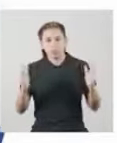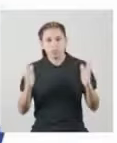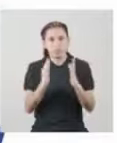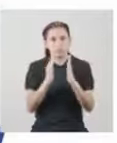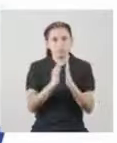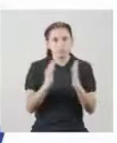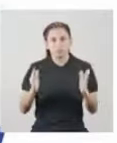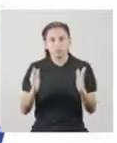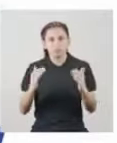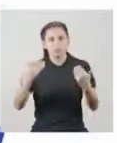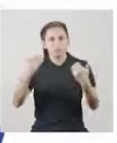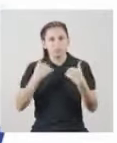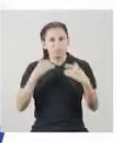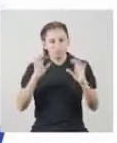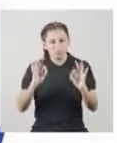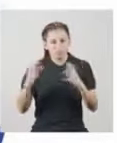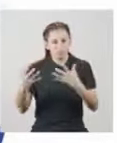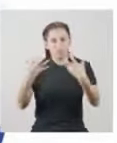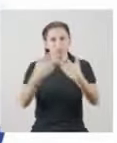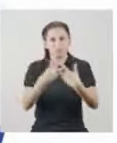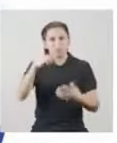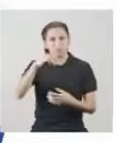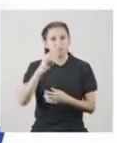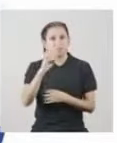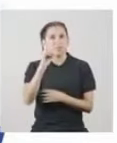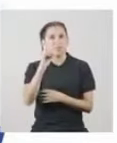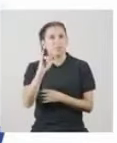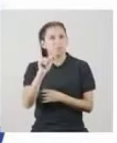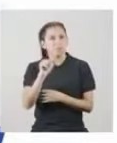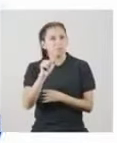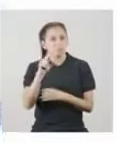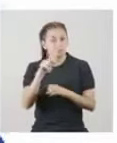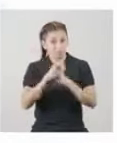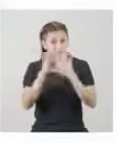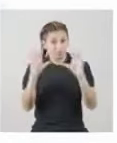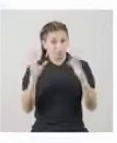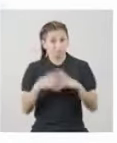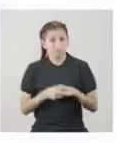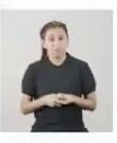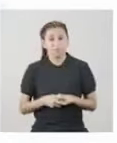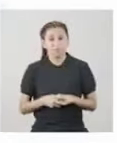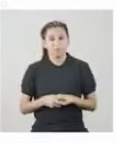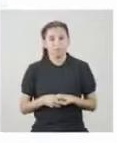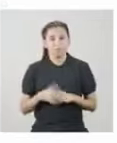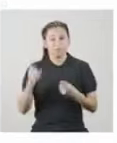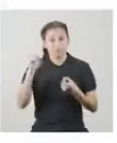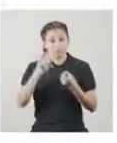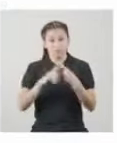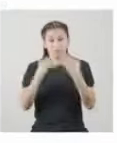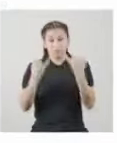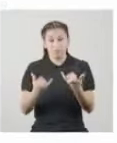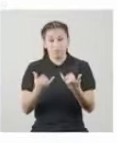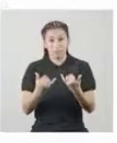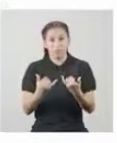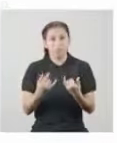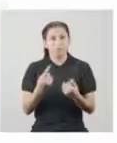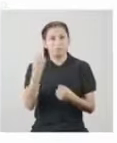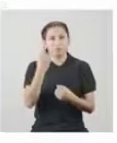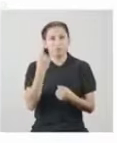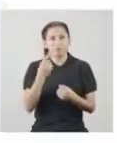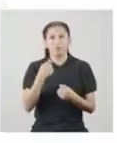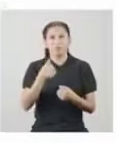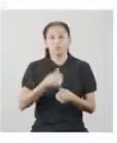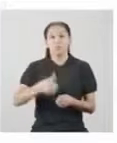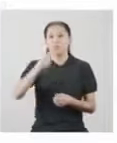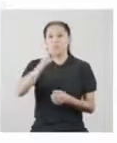están las tallas de la muestra respecto a la media? ¿Está claro? Hasta ahora lo único que está